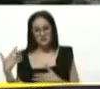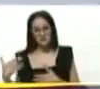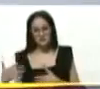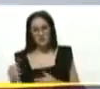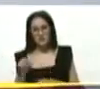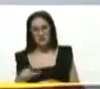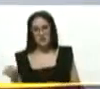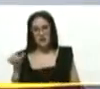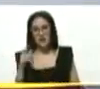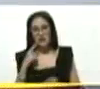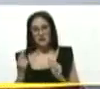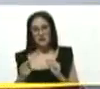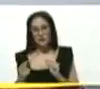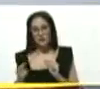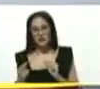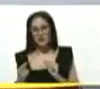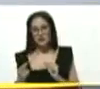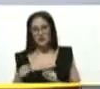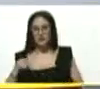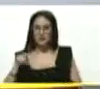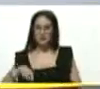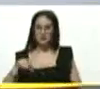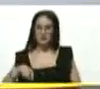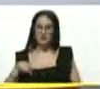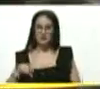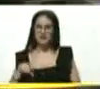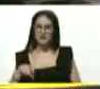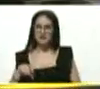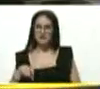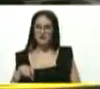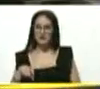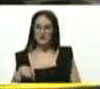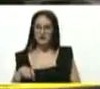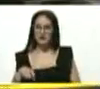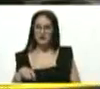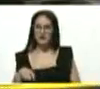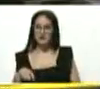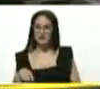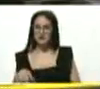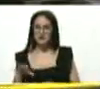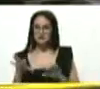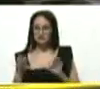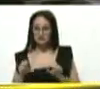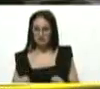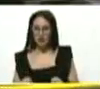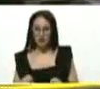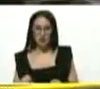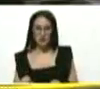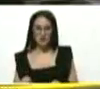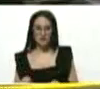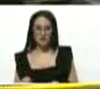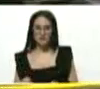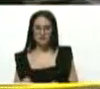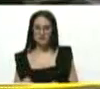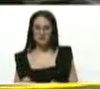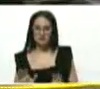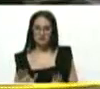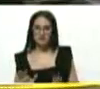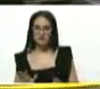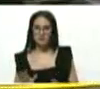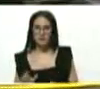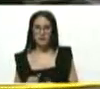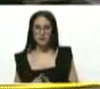últimas semanas. La necesidad de tomar y retomar con fuerza lo que son los